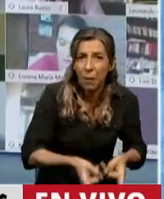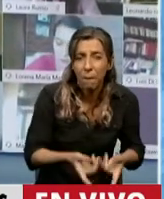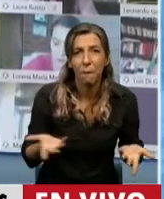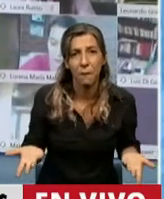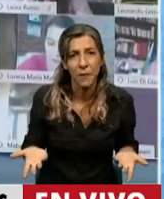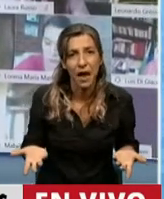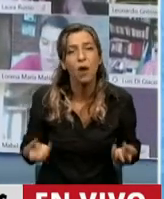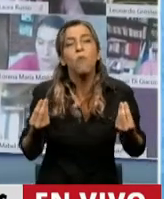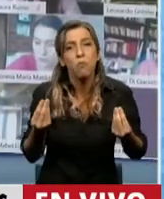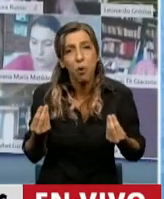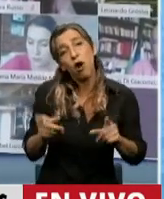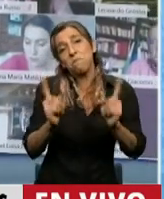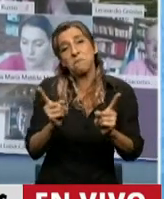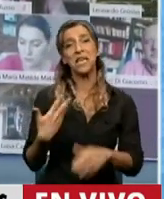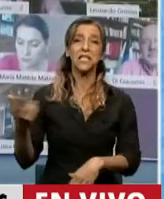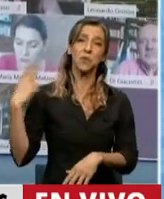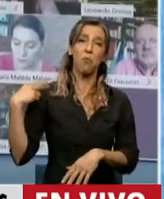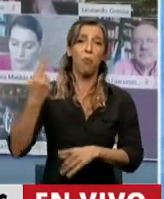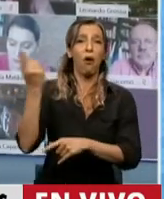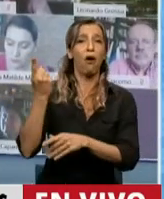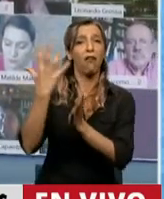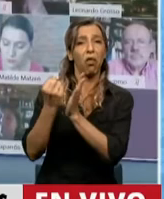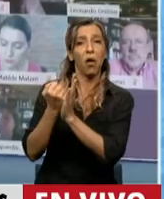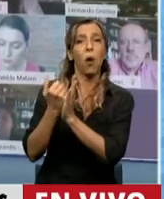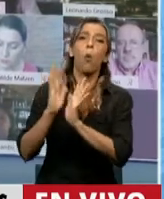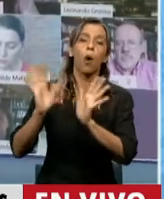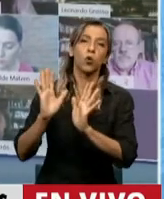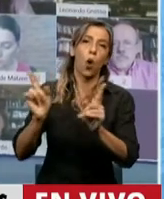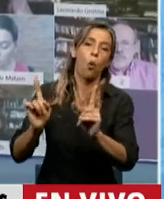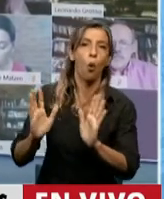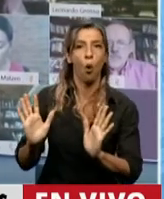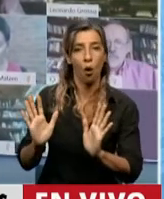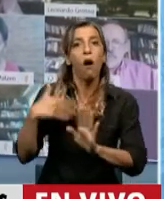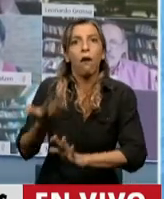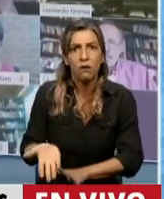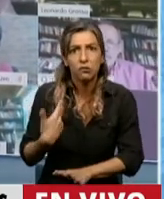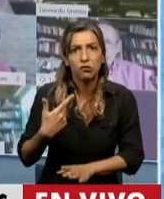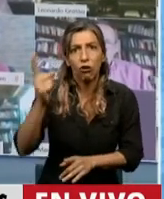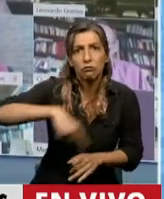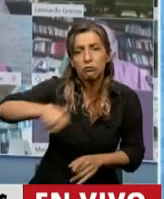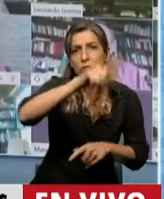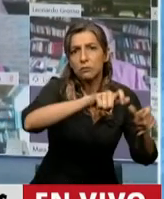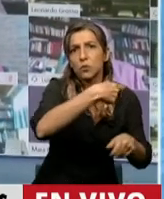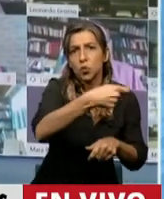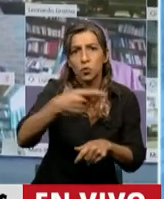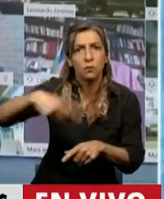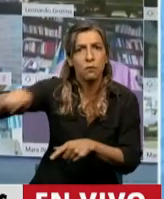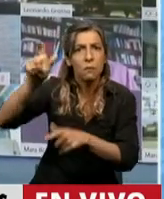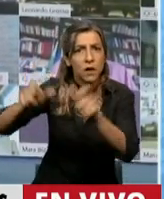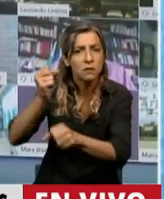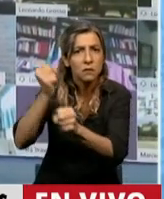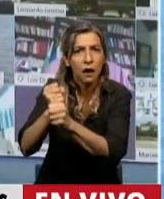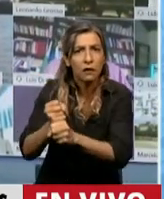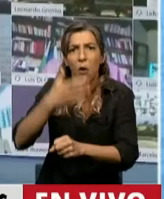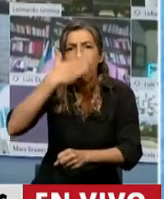patronales. Los trabajadores activos y los jubilados son los que padecen la